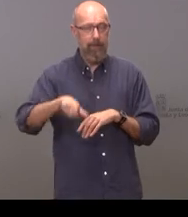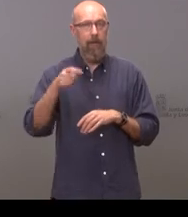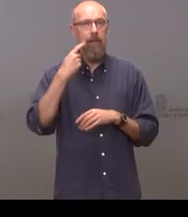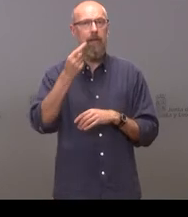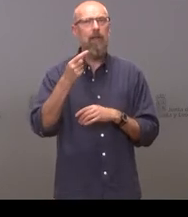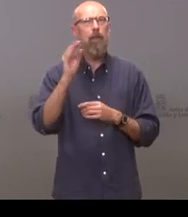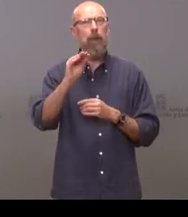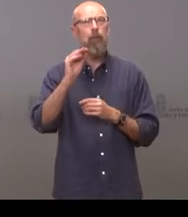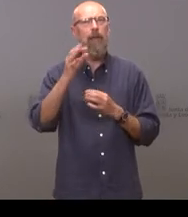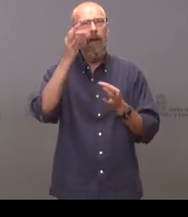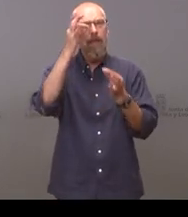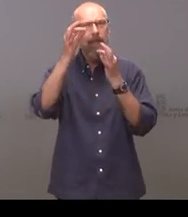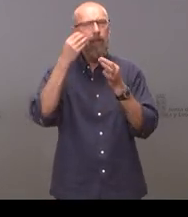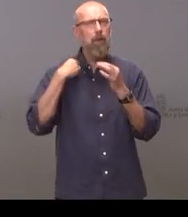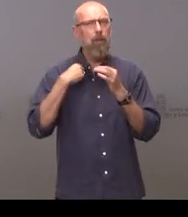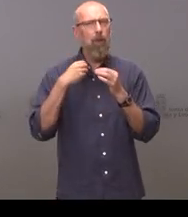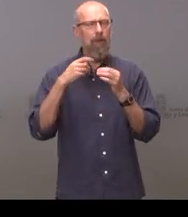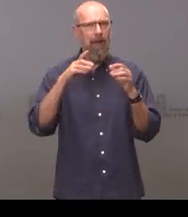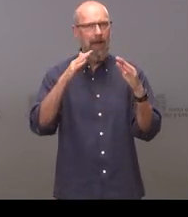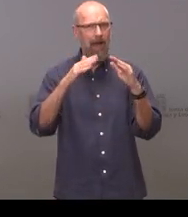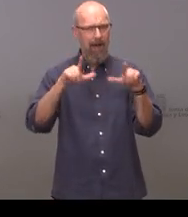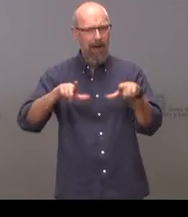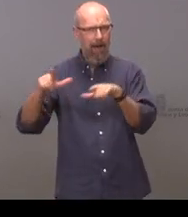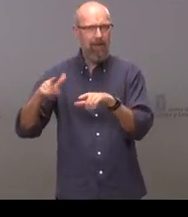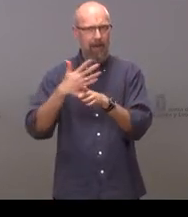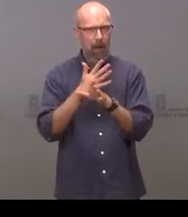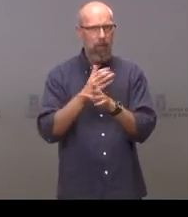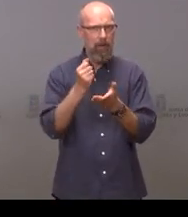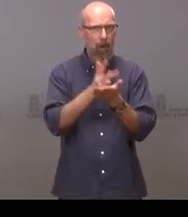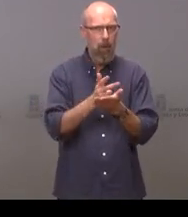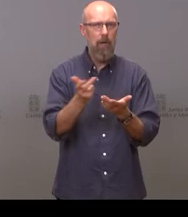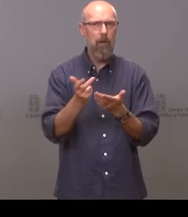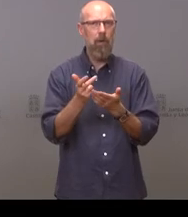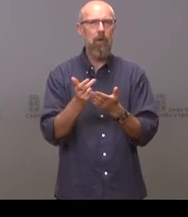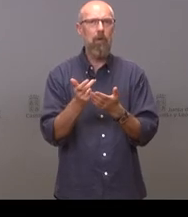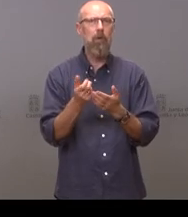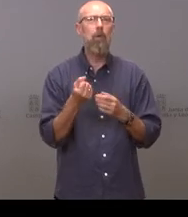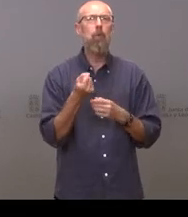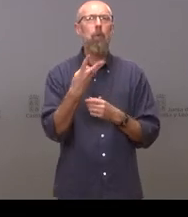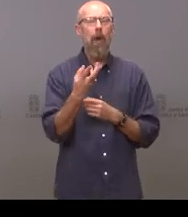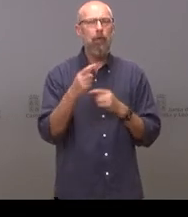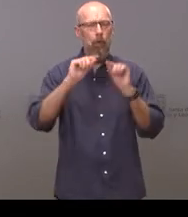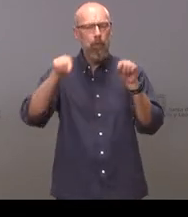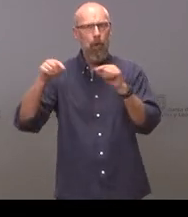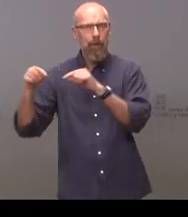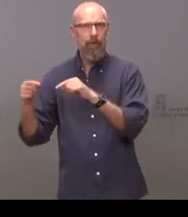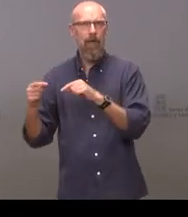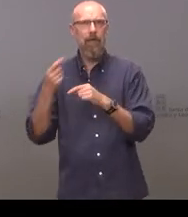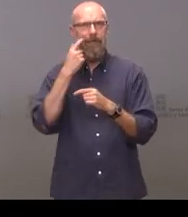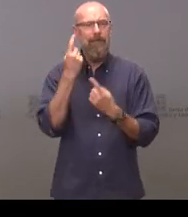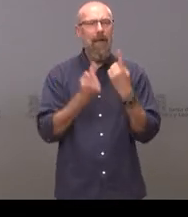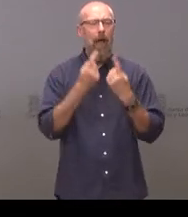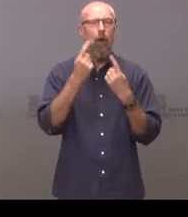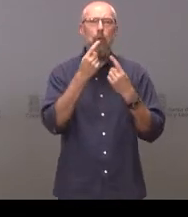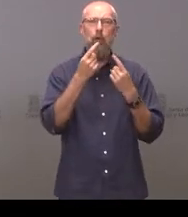nos ha dado de las casas de apuestas y de juegos en Castilla y León cuántas son en la provincia y si alguno de los cinco expedientes que se han paralizado por el